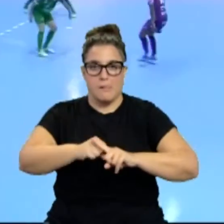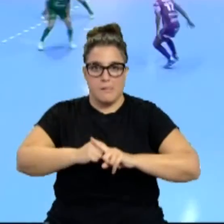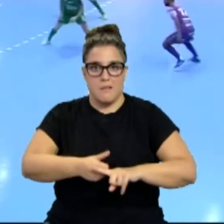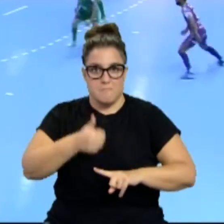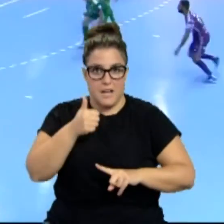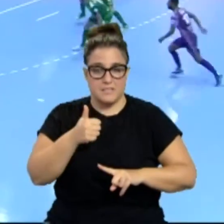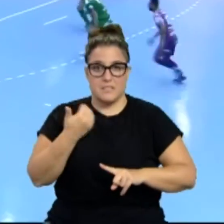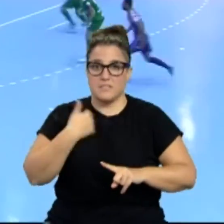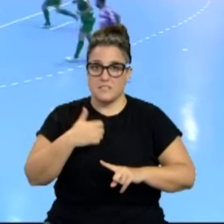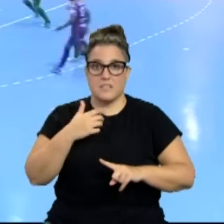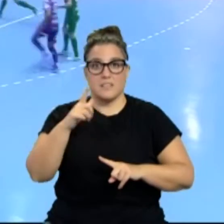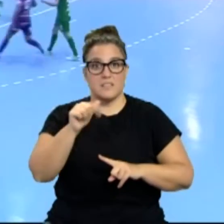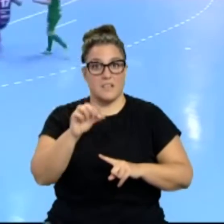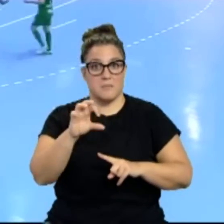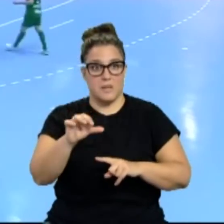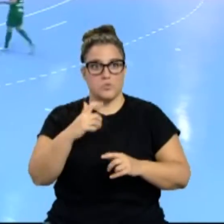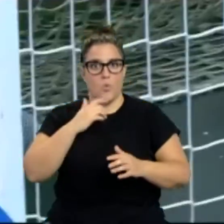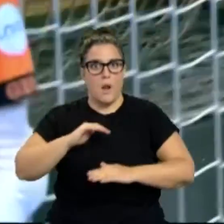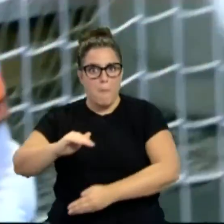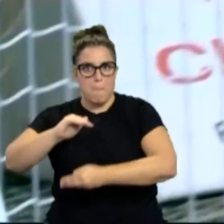Llamas protagonizó paradas de mérito.